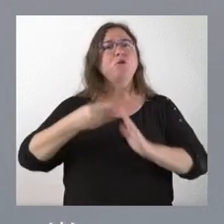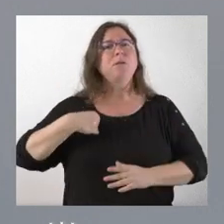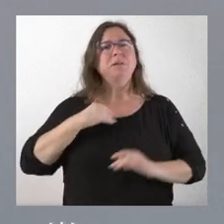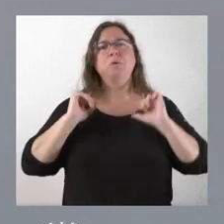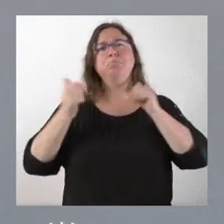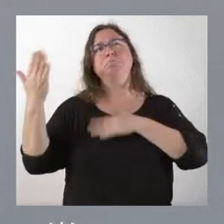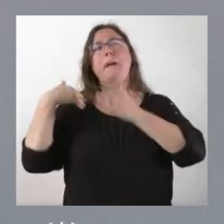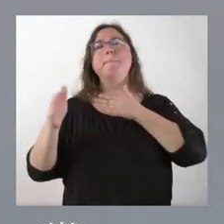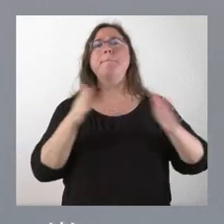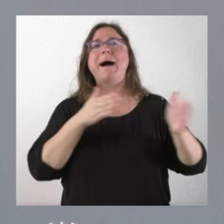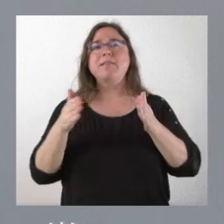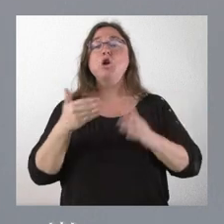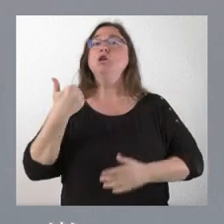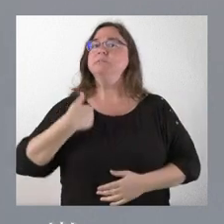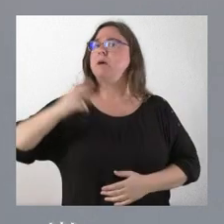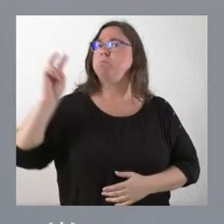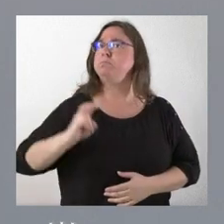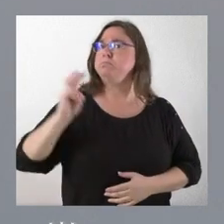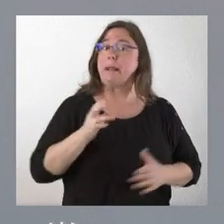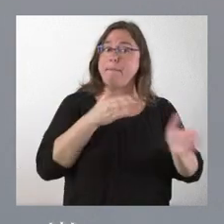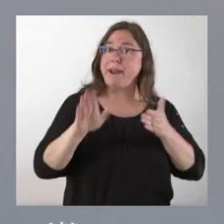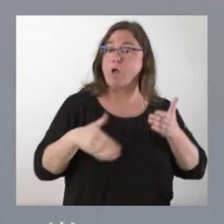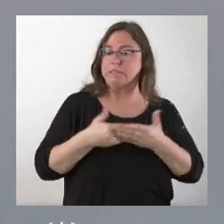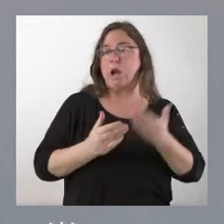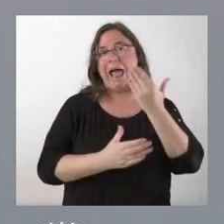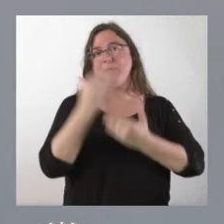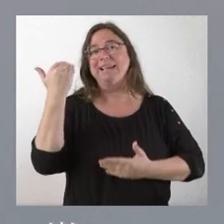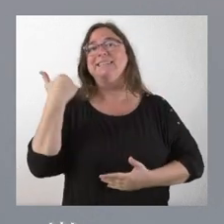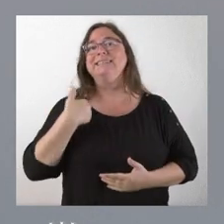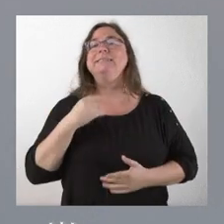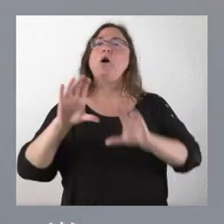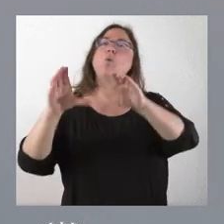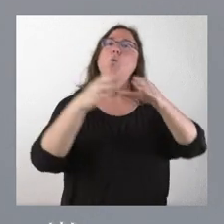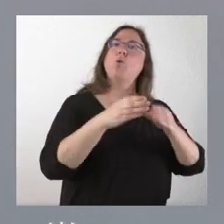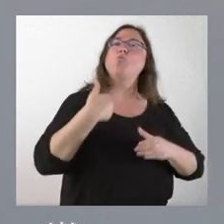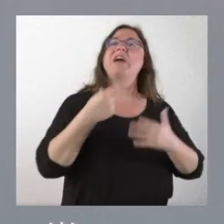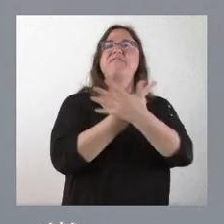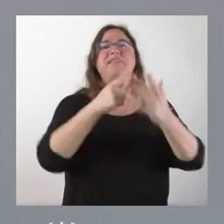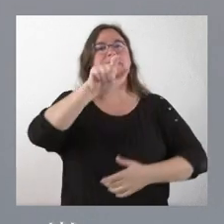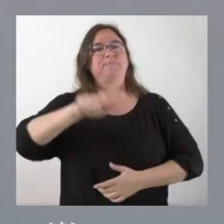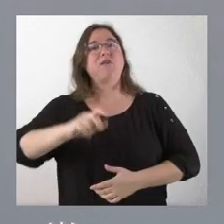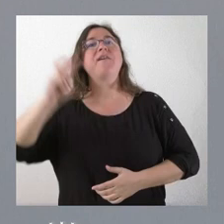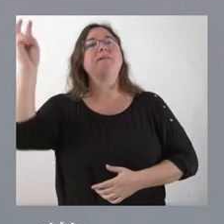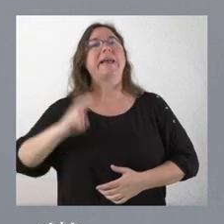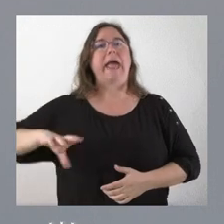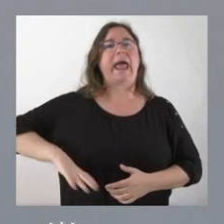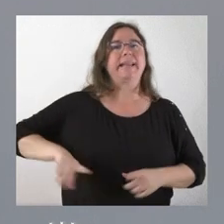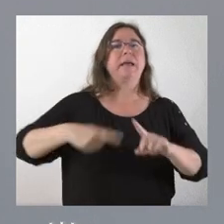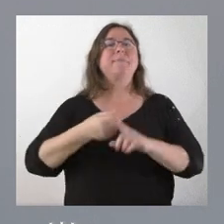mes de marzo, ha permitido ya la llegada, desde el mes de marzo estamos ya en abril, de un primer grupo de 16 personas procedentes de Argentina y Cuba.